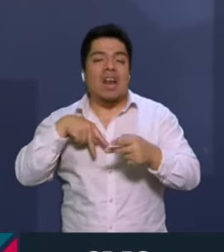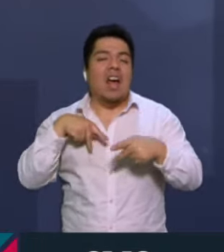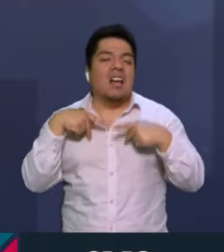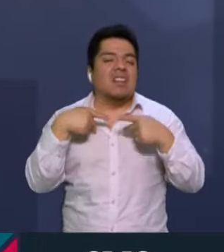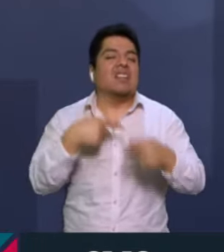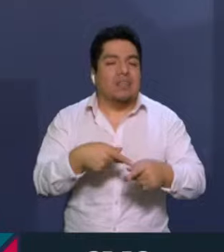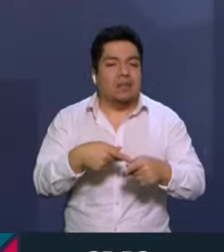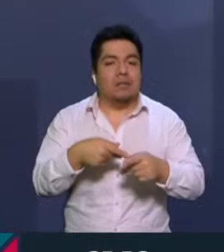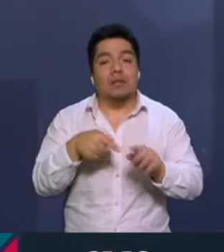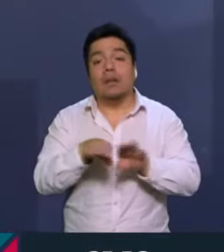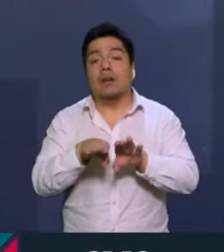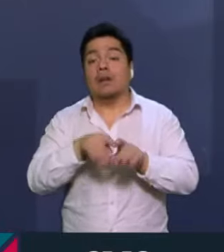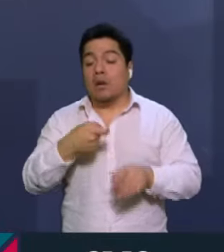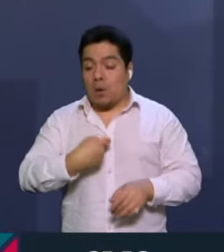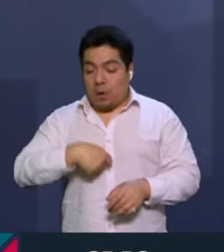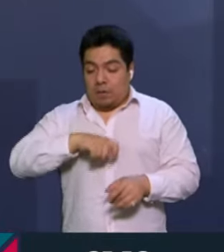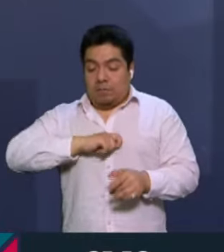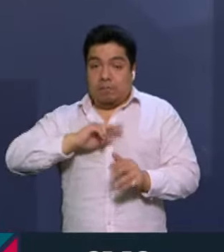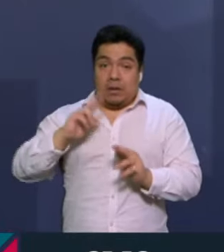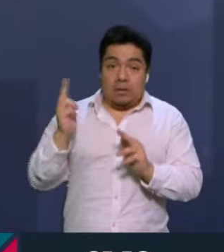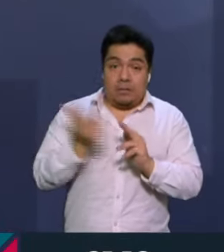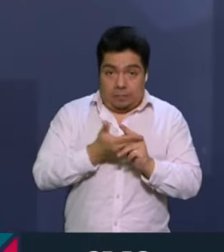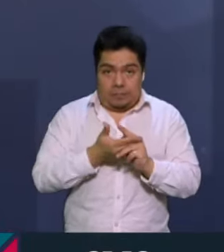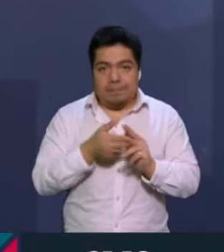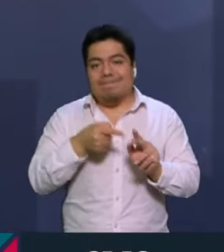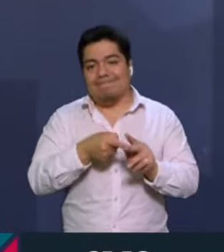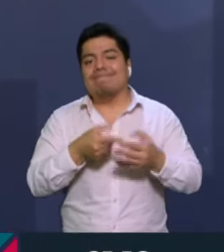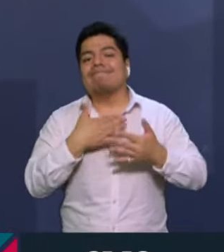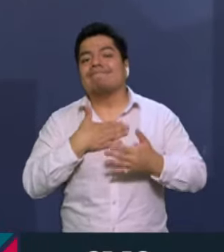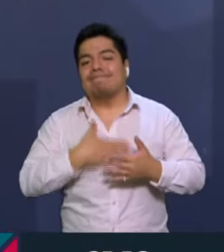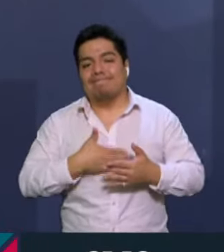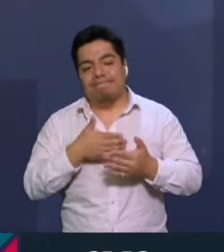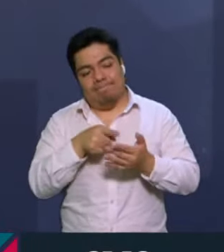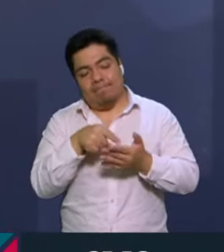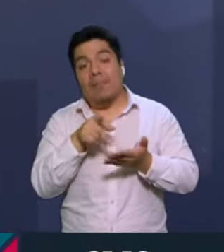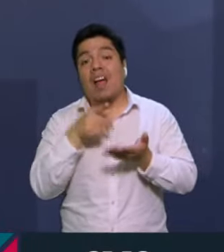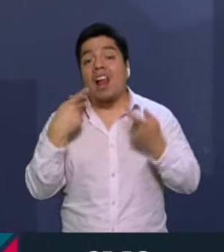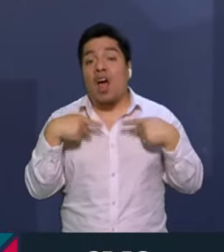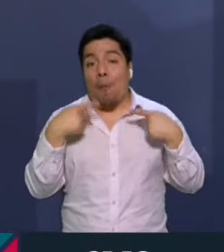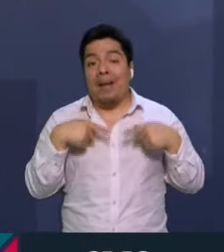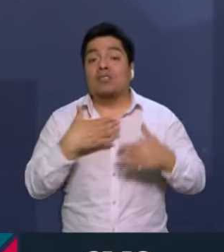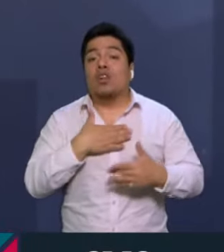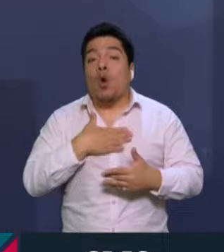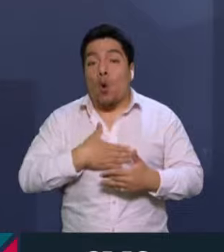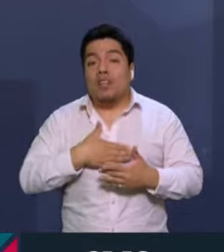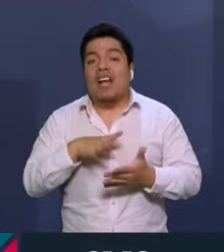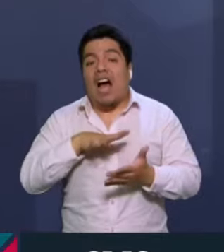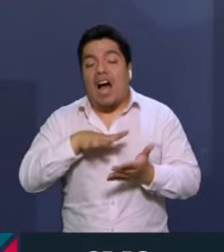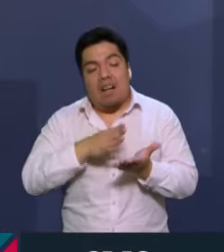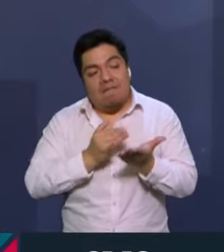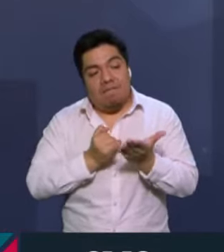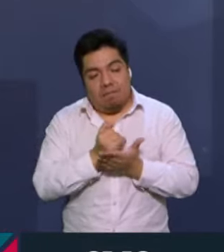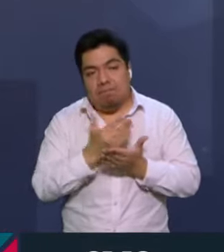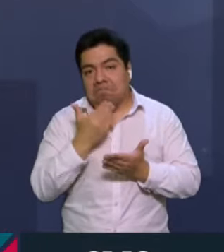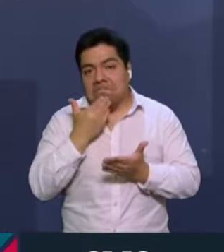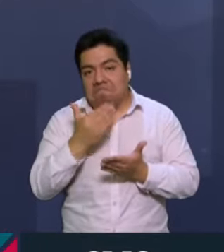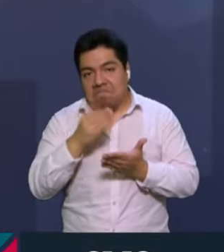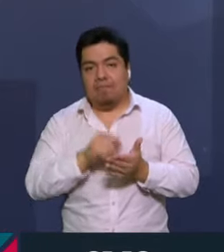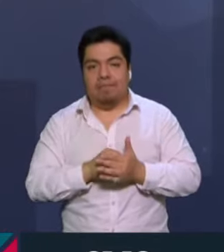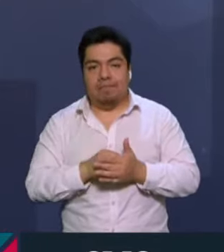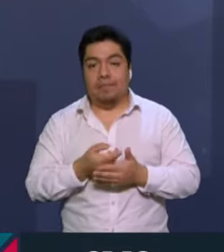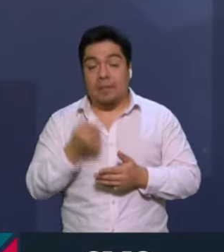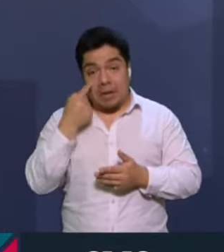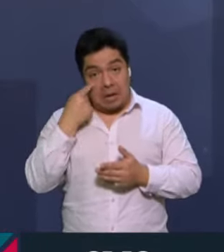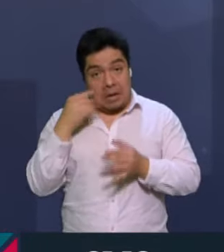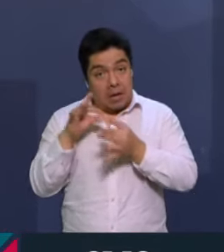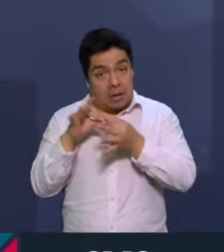tipificar el delito de transseminicidio con el fin de garantizar el acceso a la justicia para las víctimas de la violencia transmisógena. Veamos